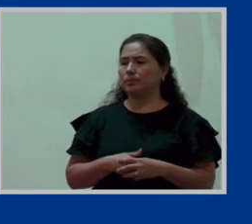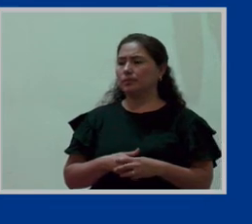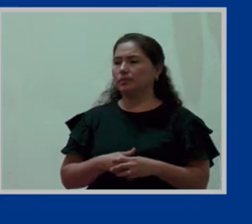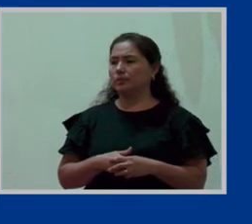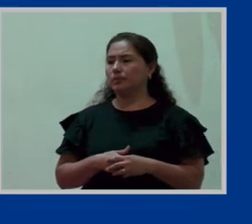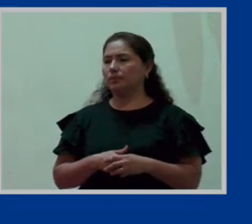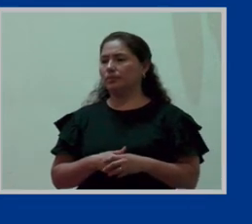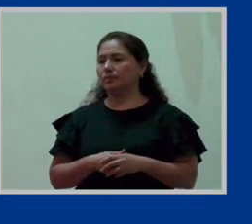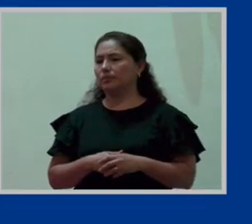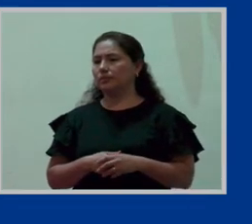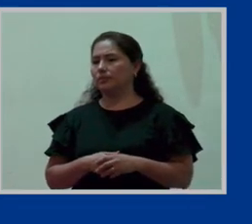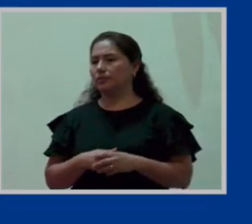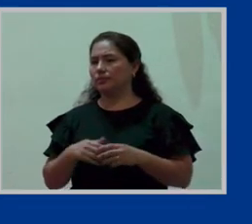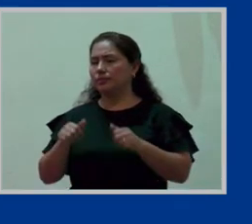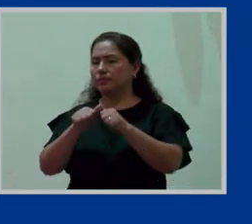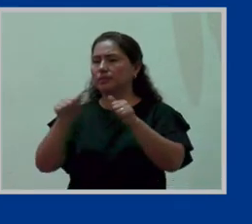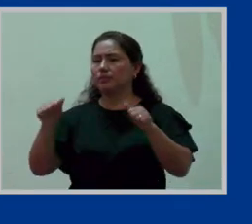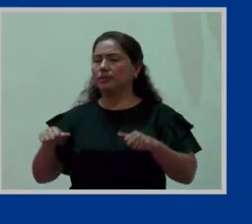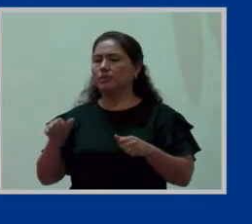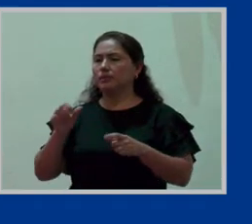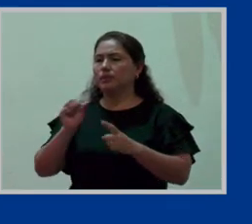el área social de